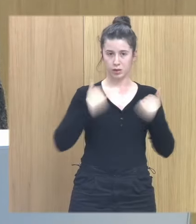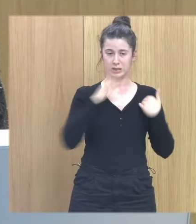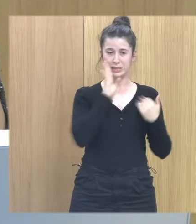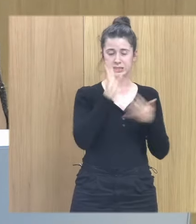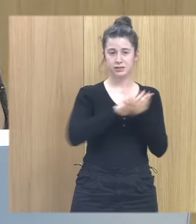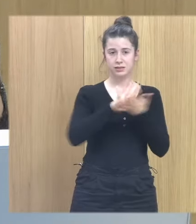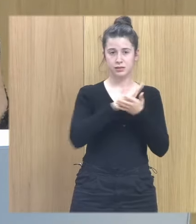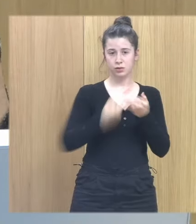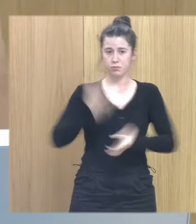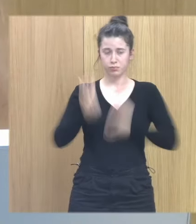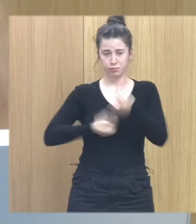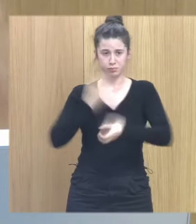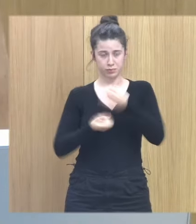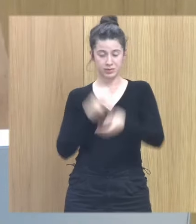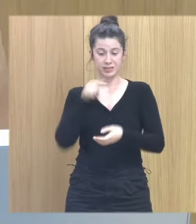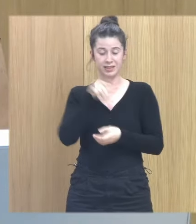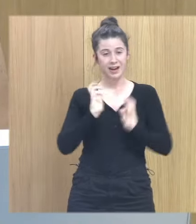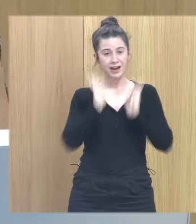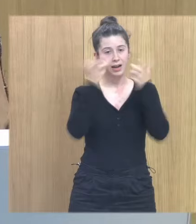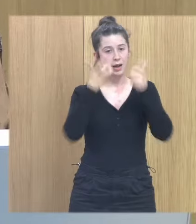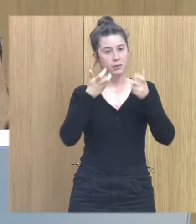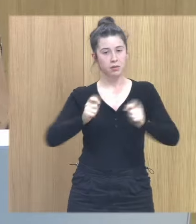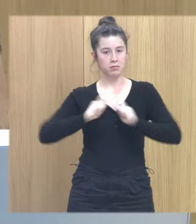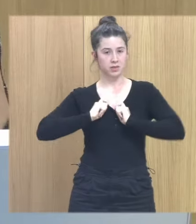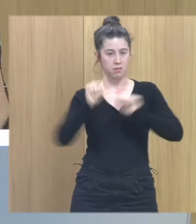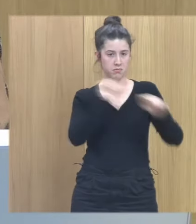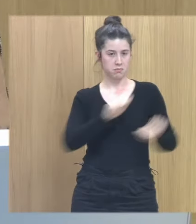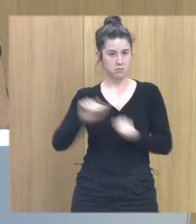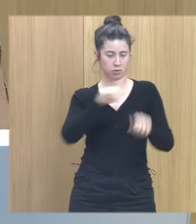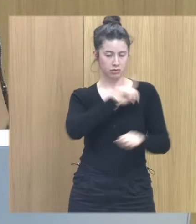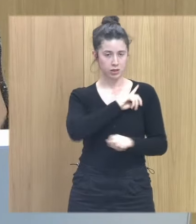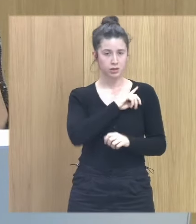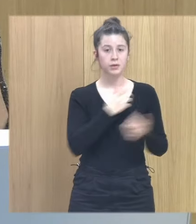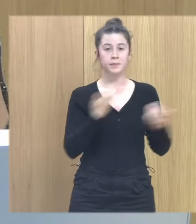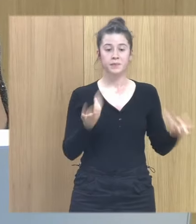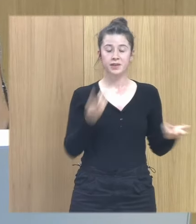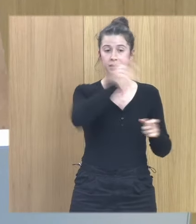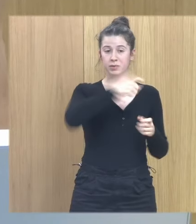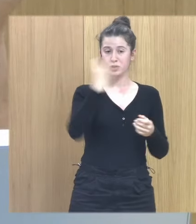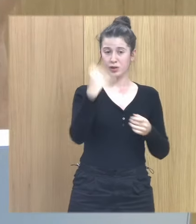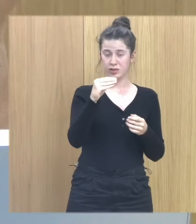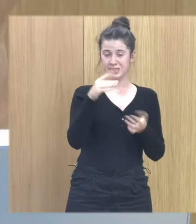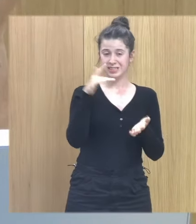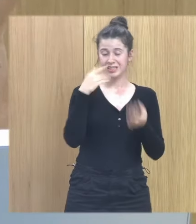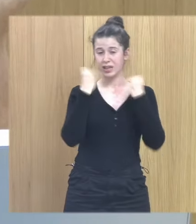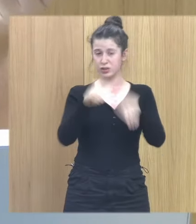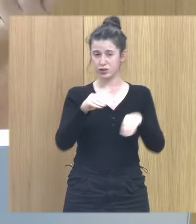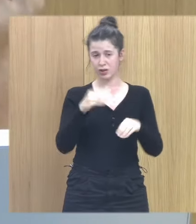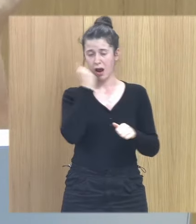y esa rabia les protege con lo cual los adolescentes y las adolescentes que tienen historias de abuso ¿cuál es la clave?